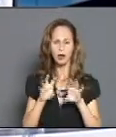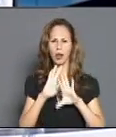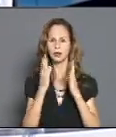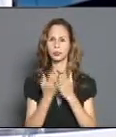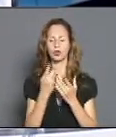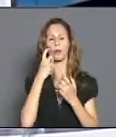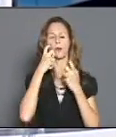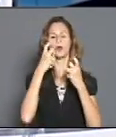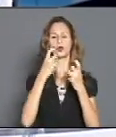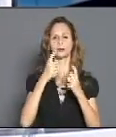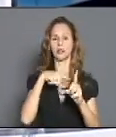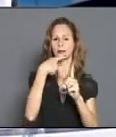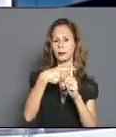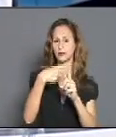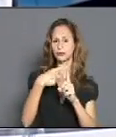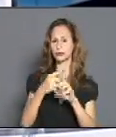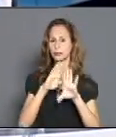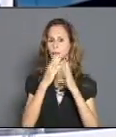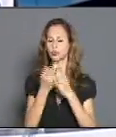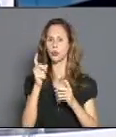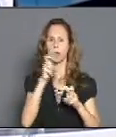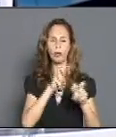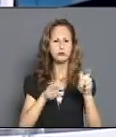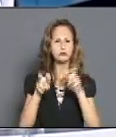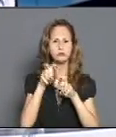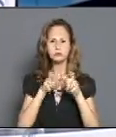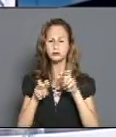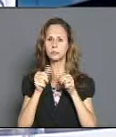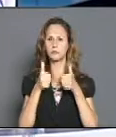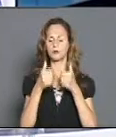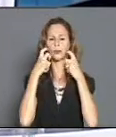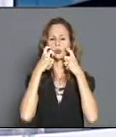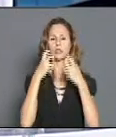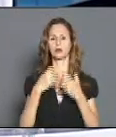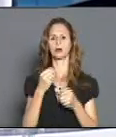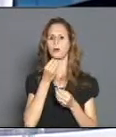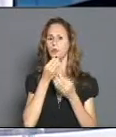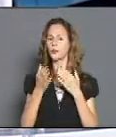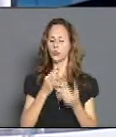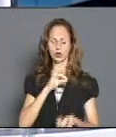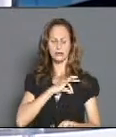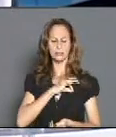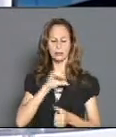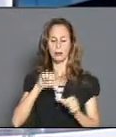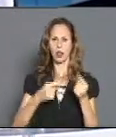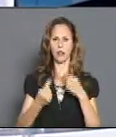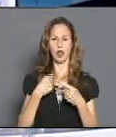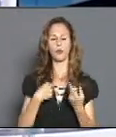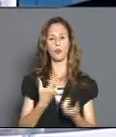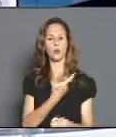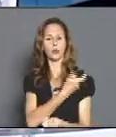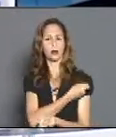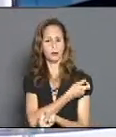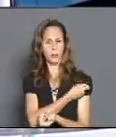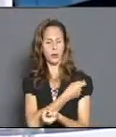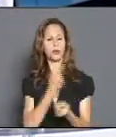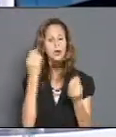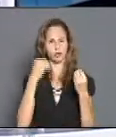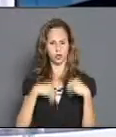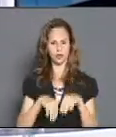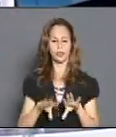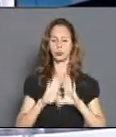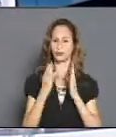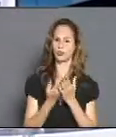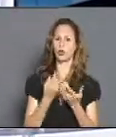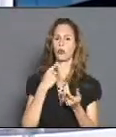positivos, todo, todo, todo. Hay que tener síntomas, por muy ligero que sea el síntoma, porque se sabe que la vacuna modifica un poco la sintomatología, hay que